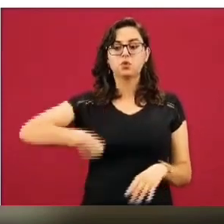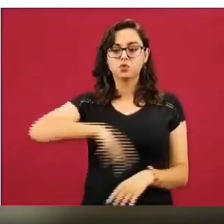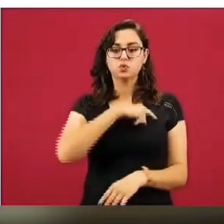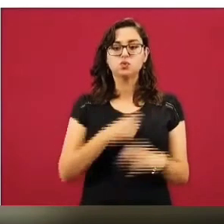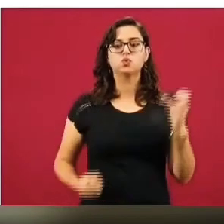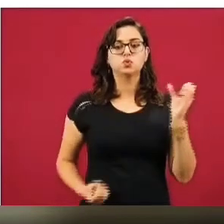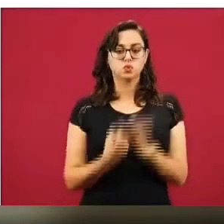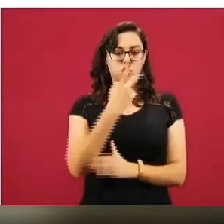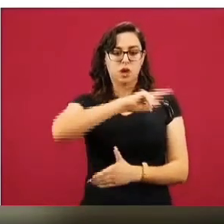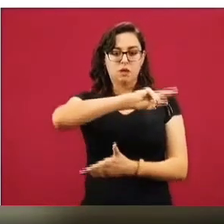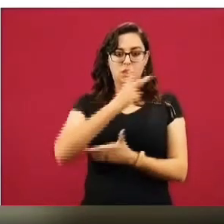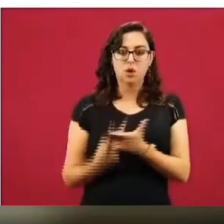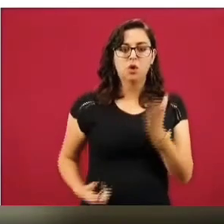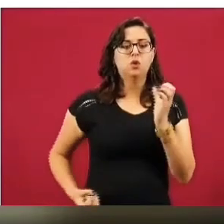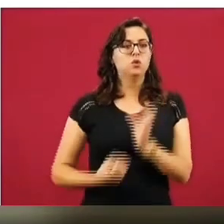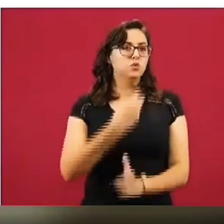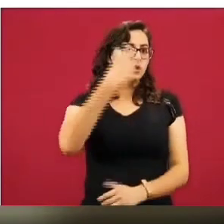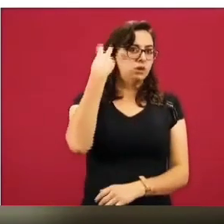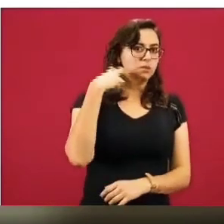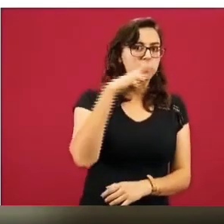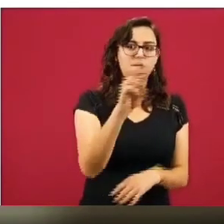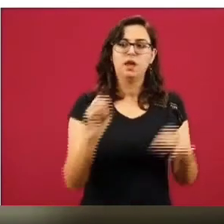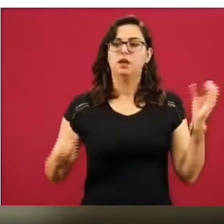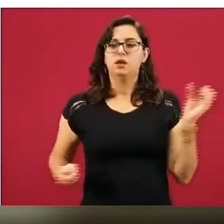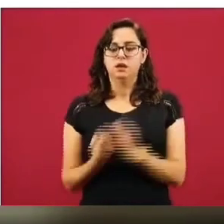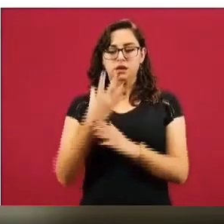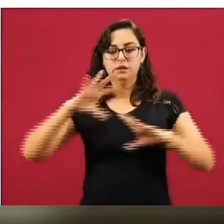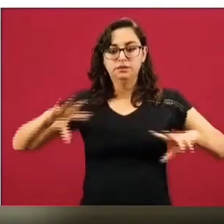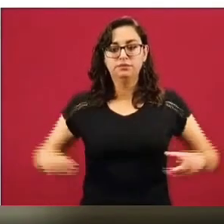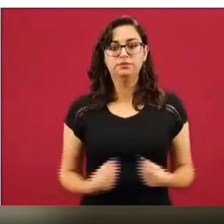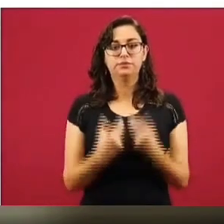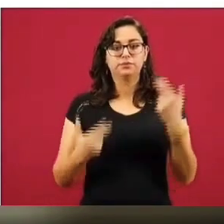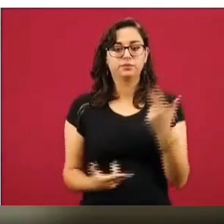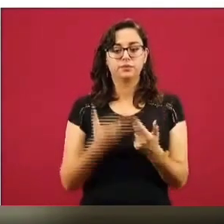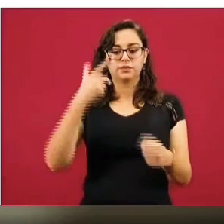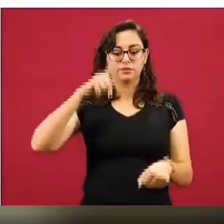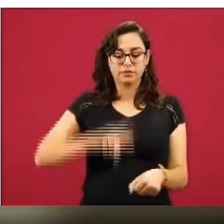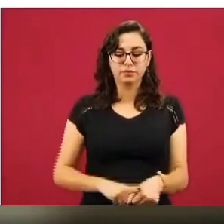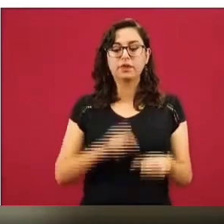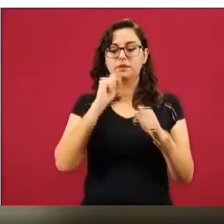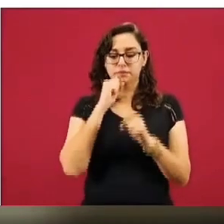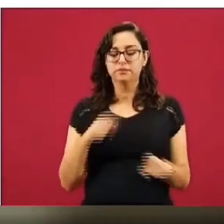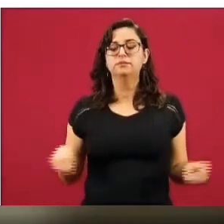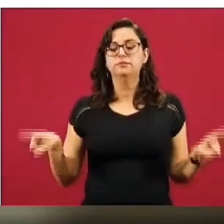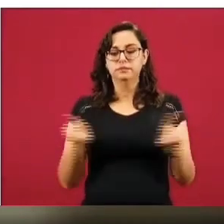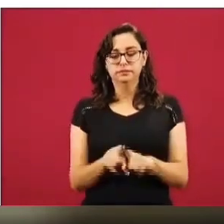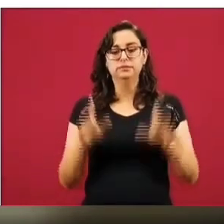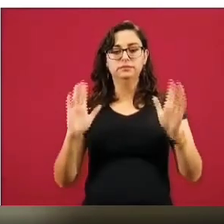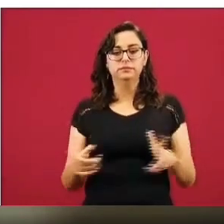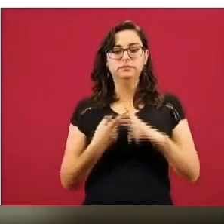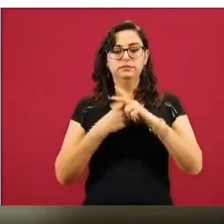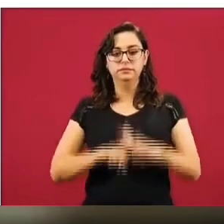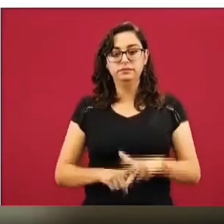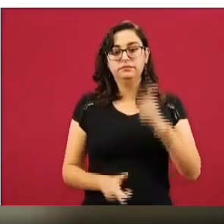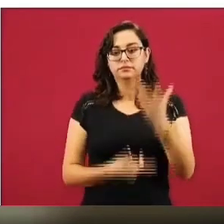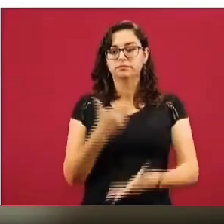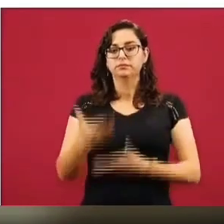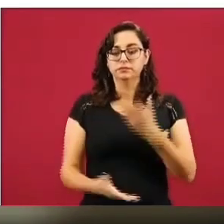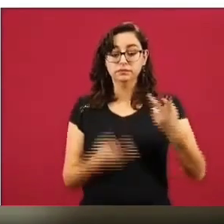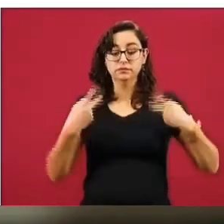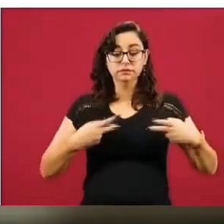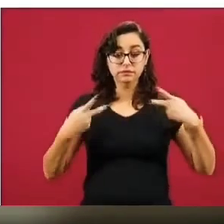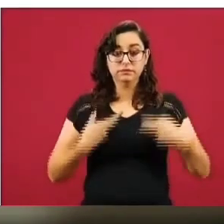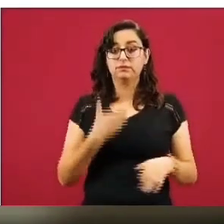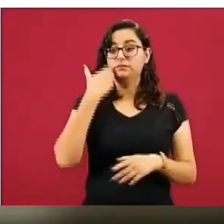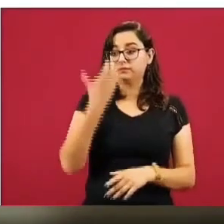programas, nuevas rutas, nuevos paquetes, tanto nacionales y además también damos el servicio para la gente que quiere viajar, quiere